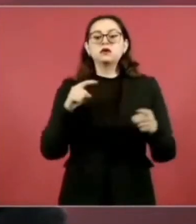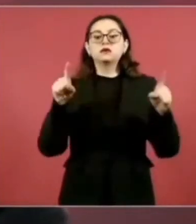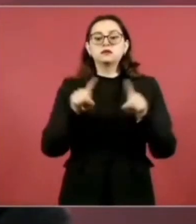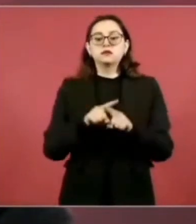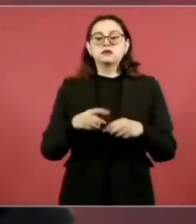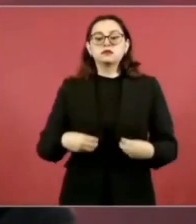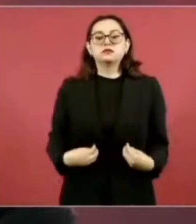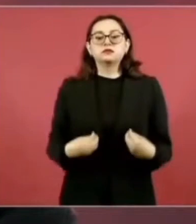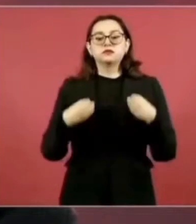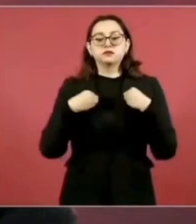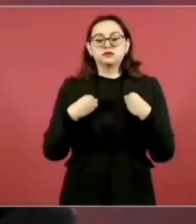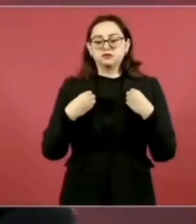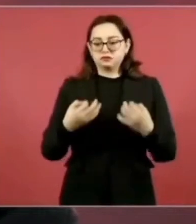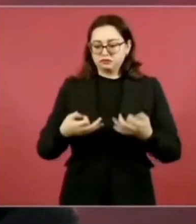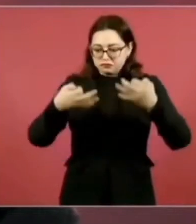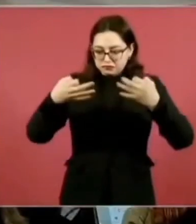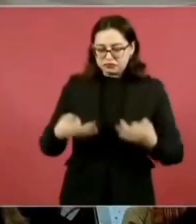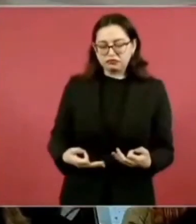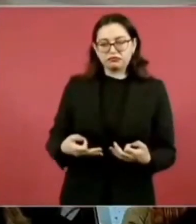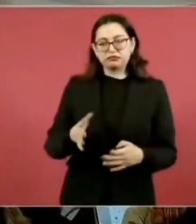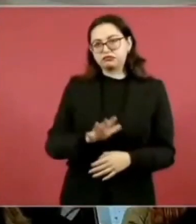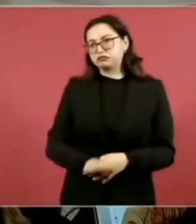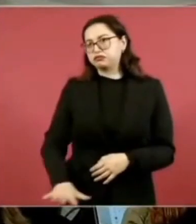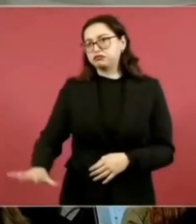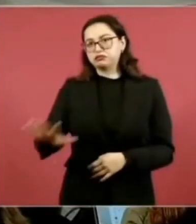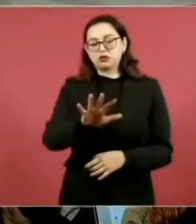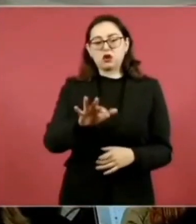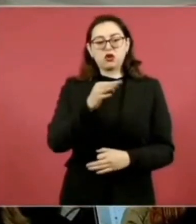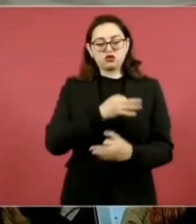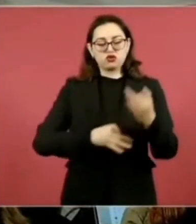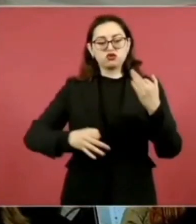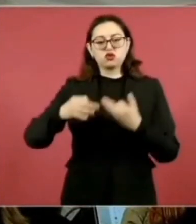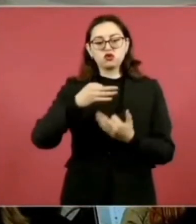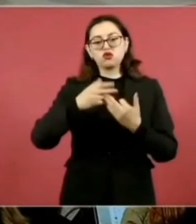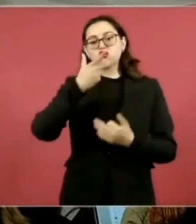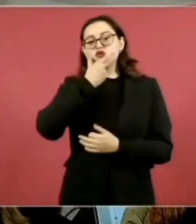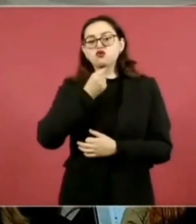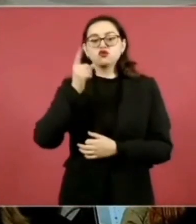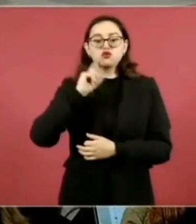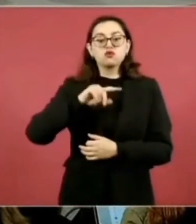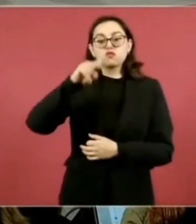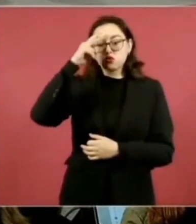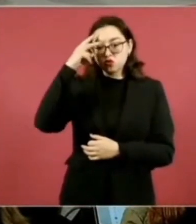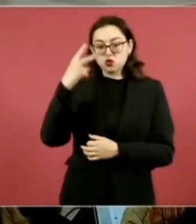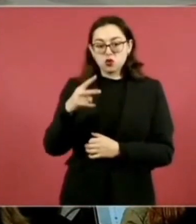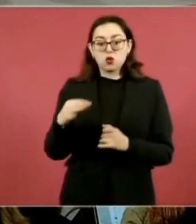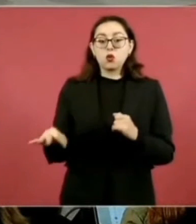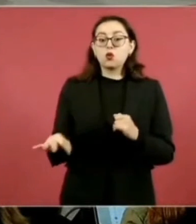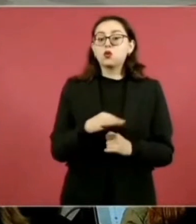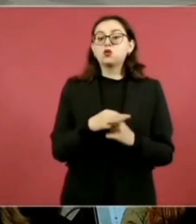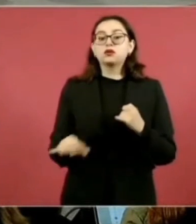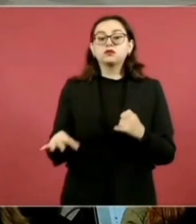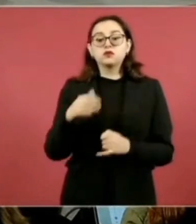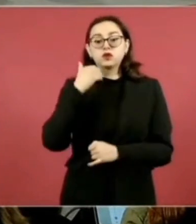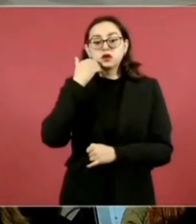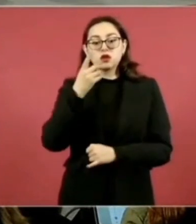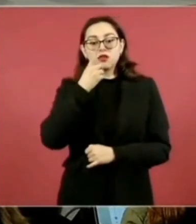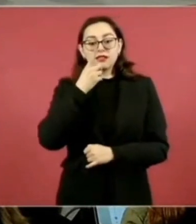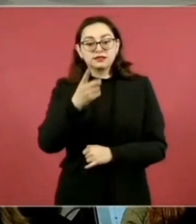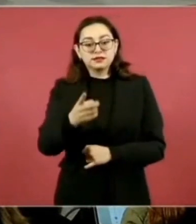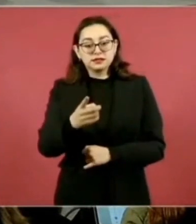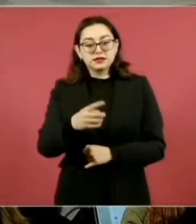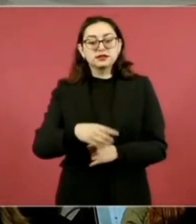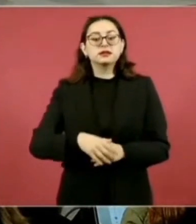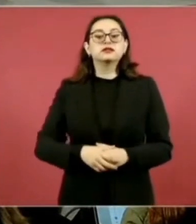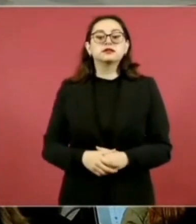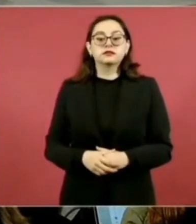calidad de vida para todas y todos los mexicanos. Y para cerrar, pues comentar que gracias a esta